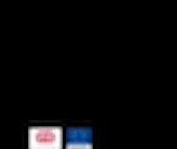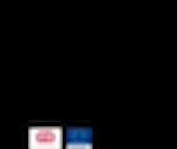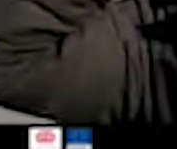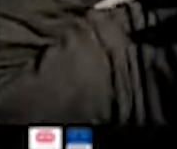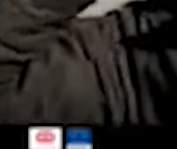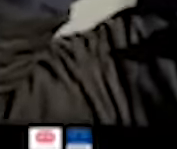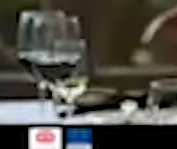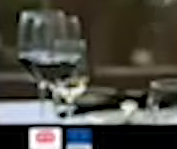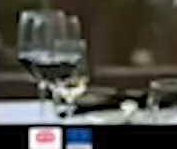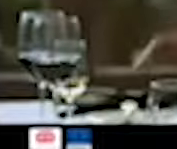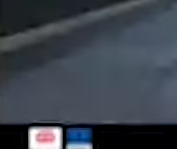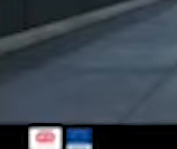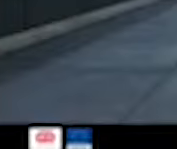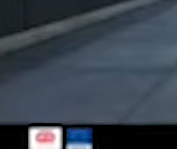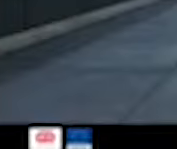Capacitados